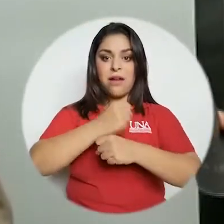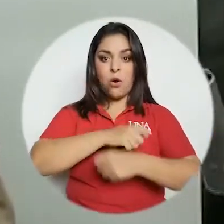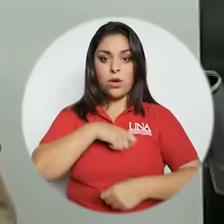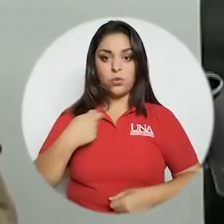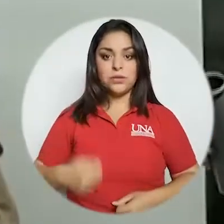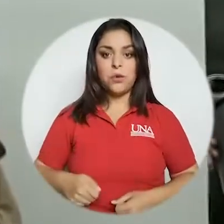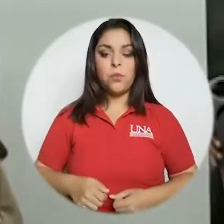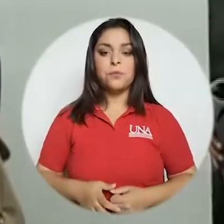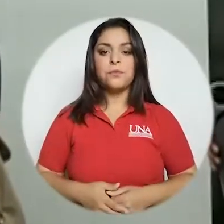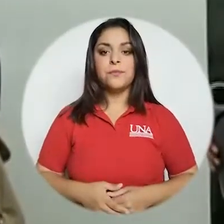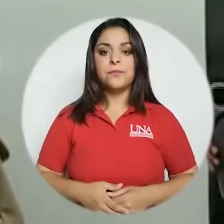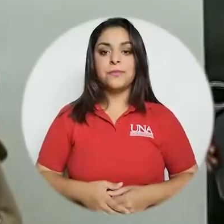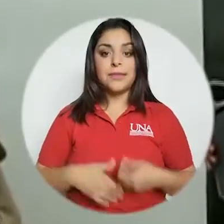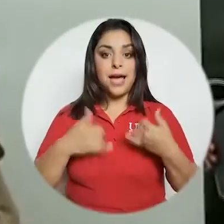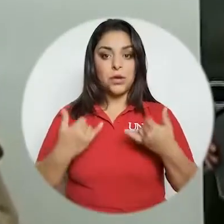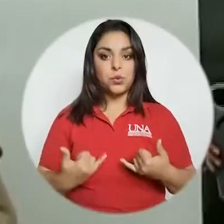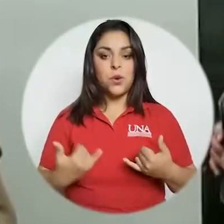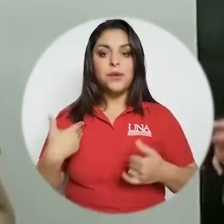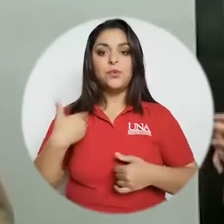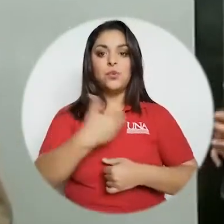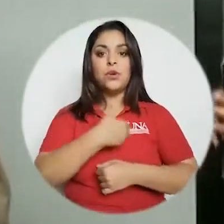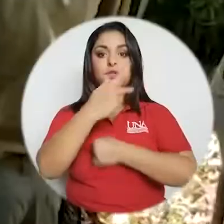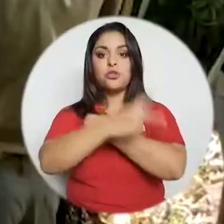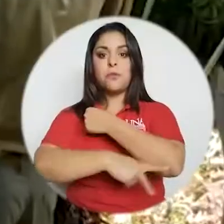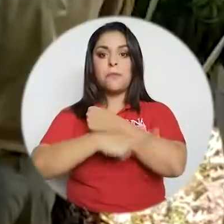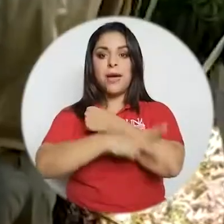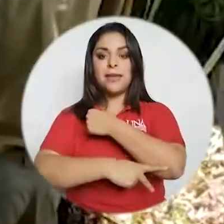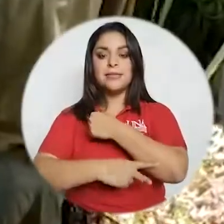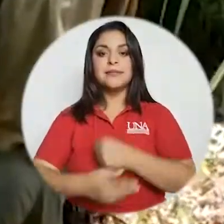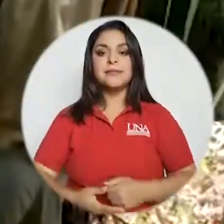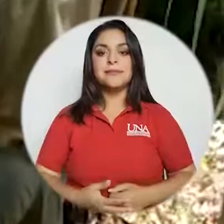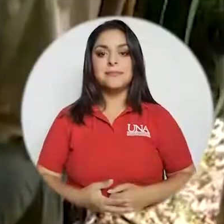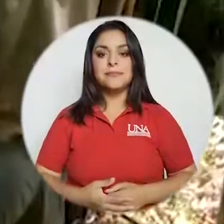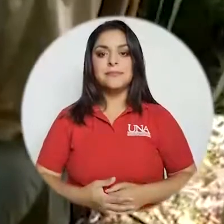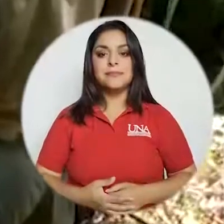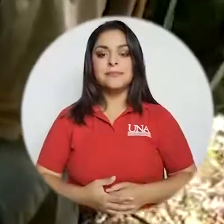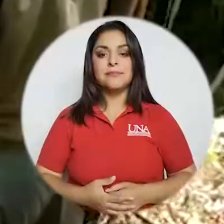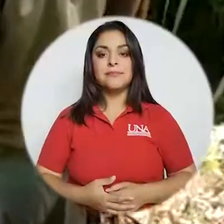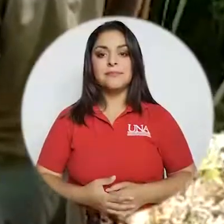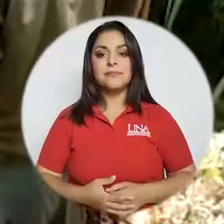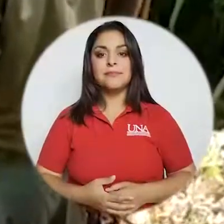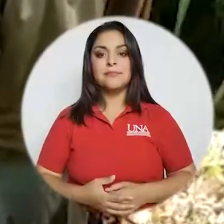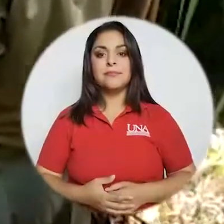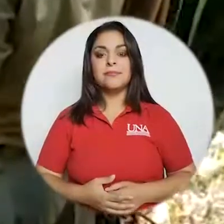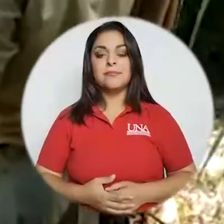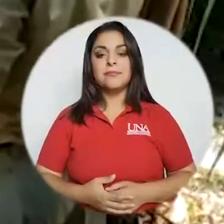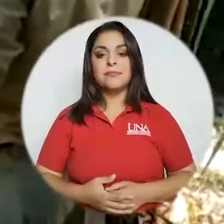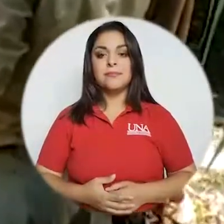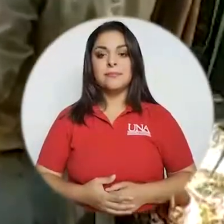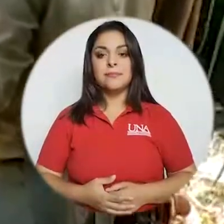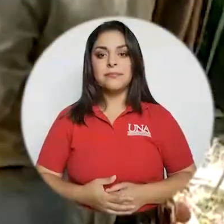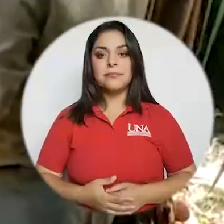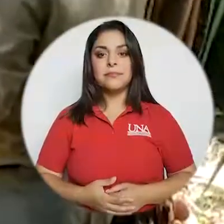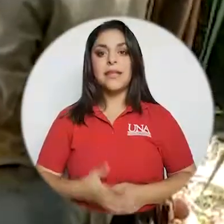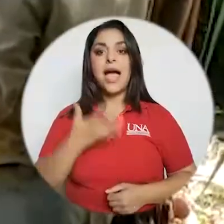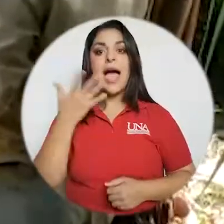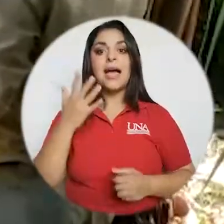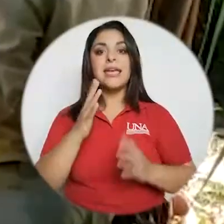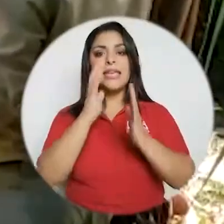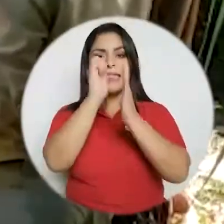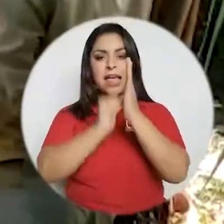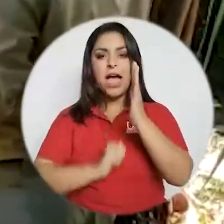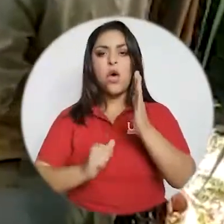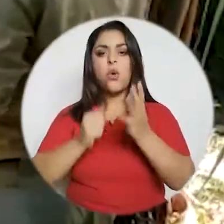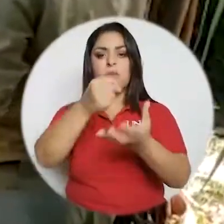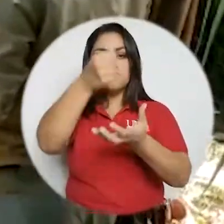gestión ejecutiva actual de nuestro país ha cercenado el presupuesto de la educación pública